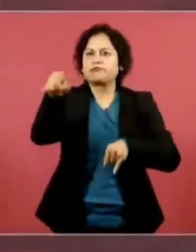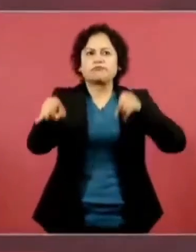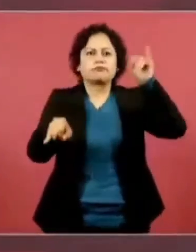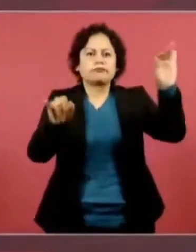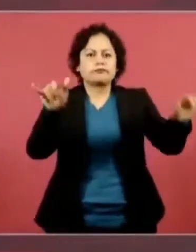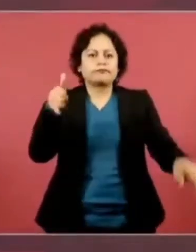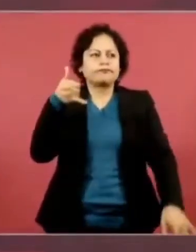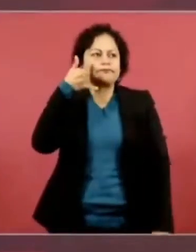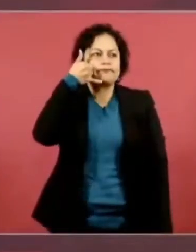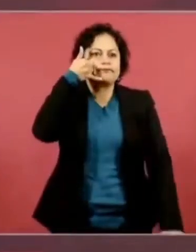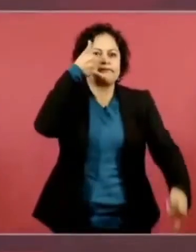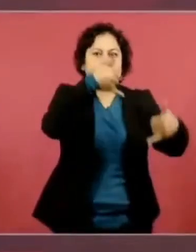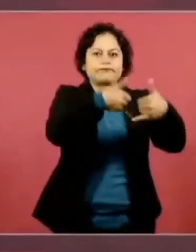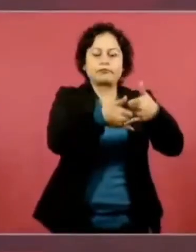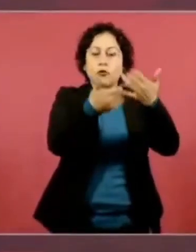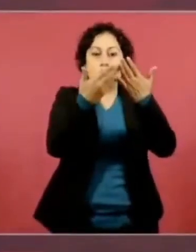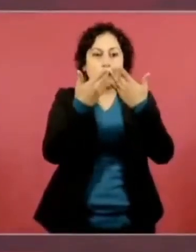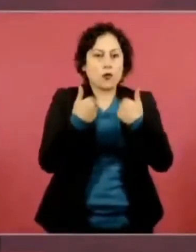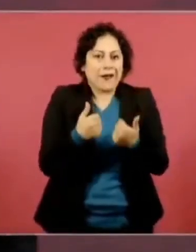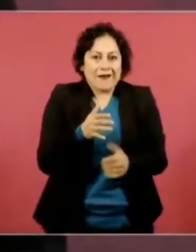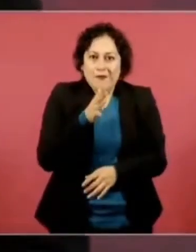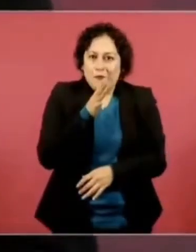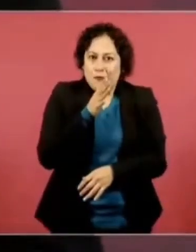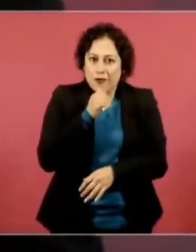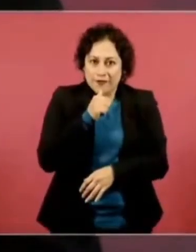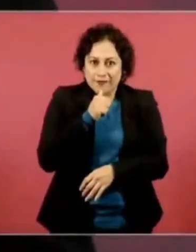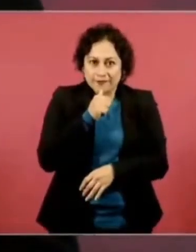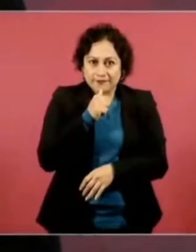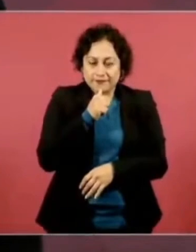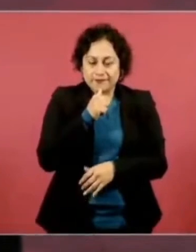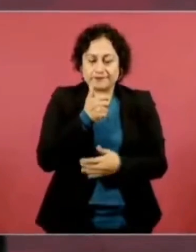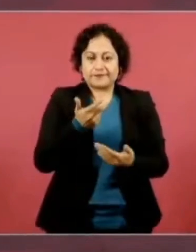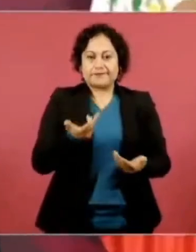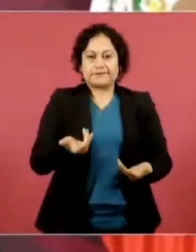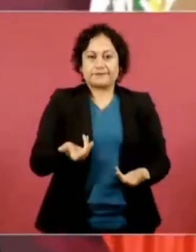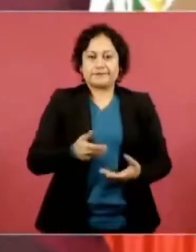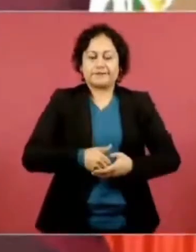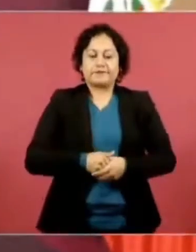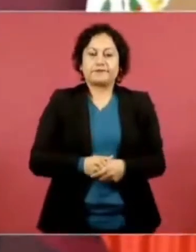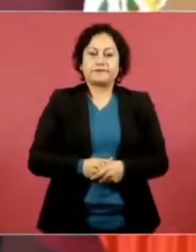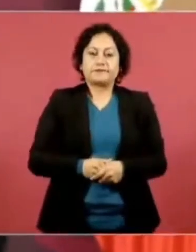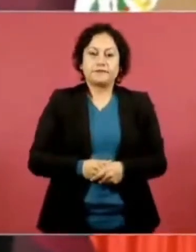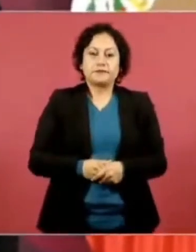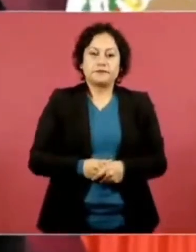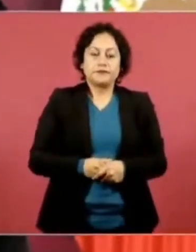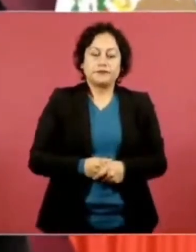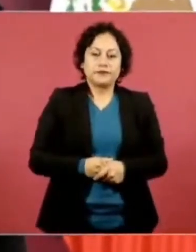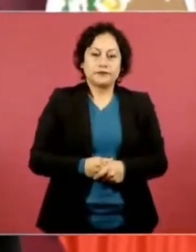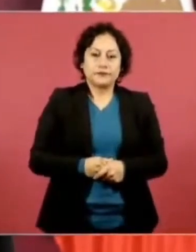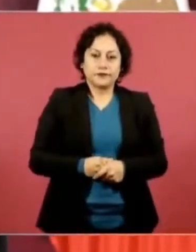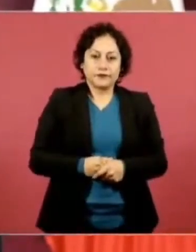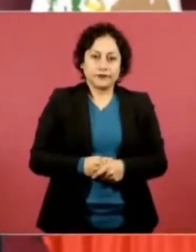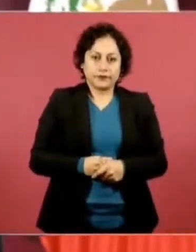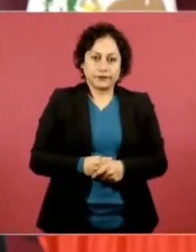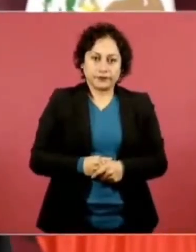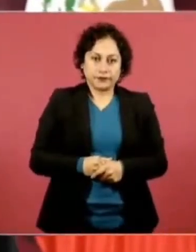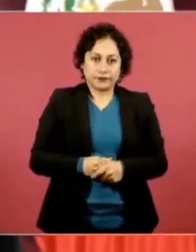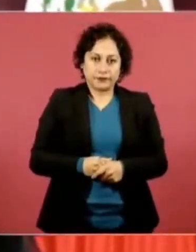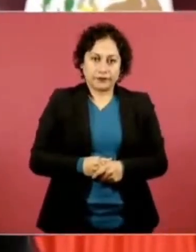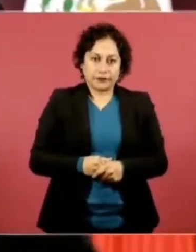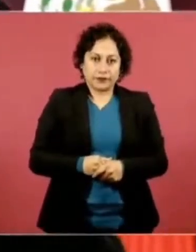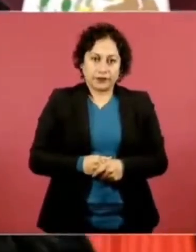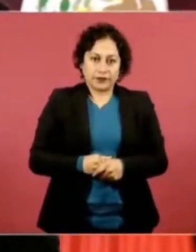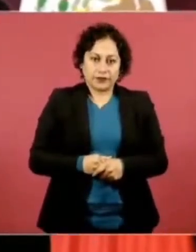Desde luego, esto se complicaba más porque